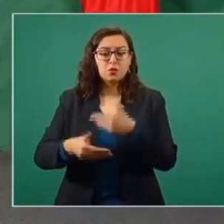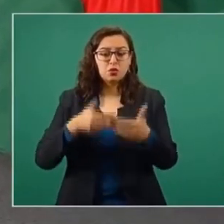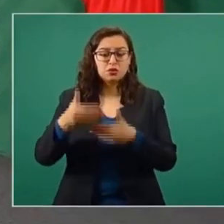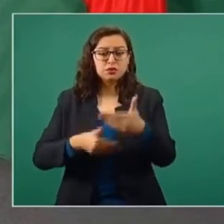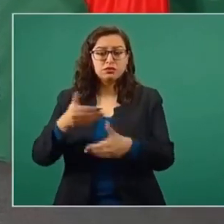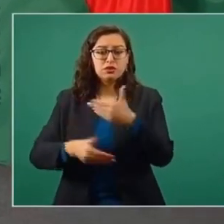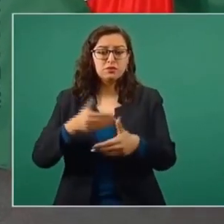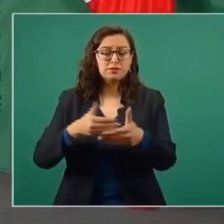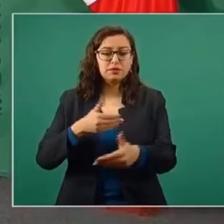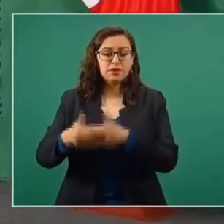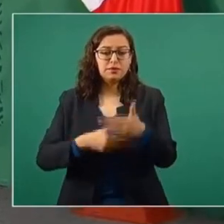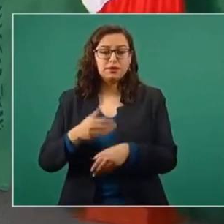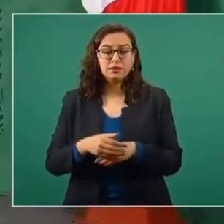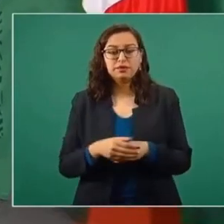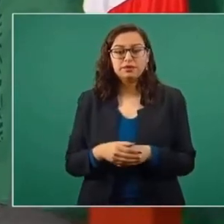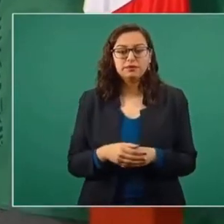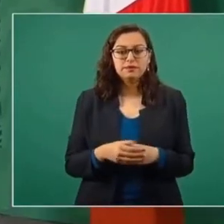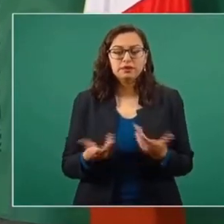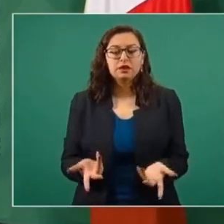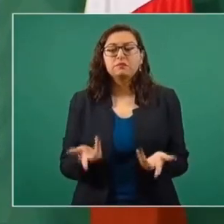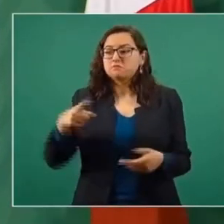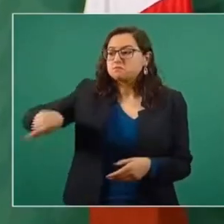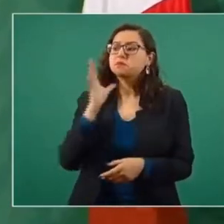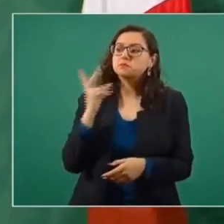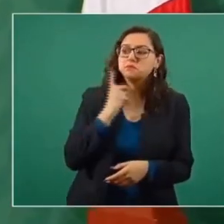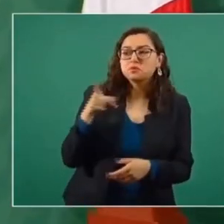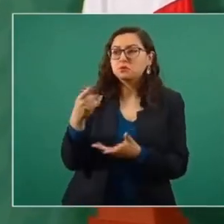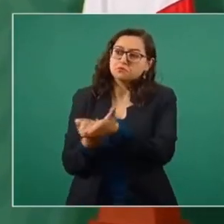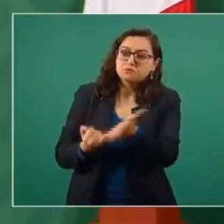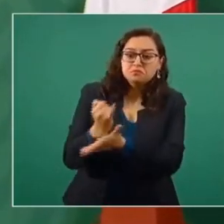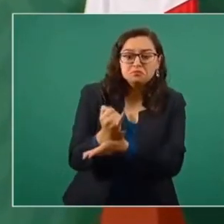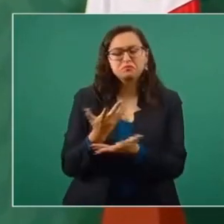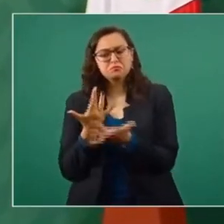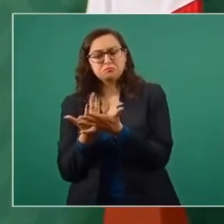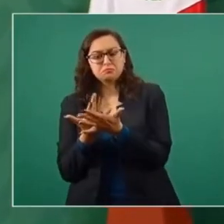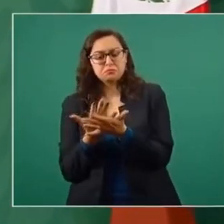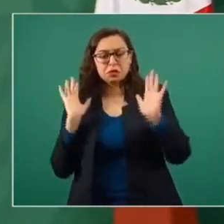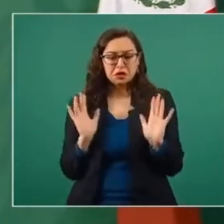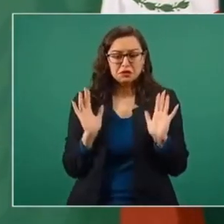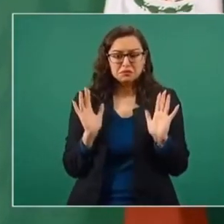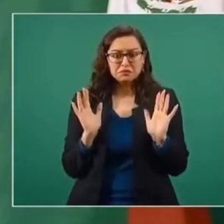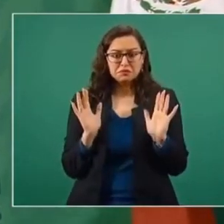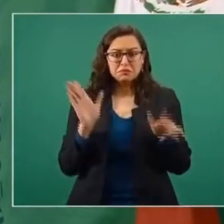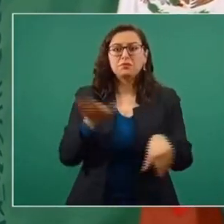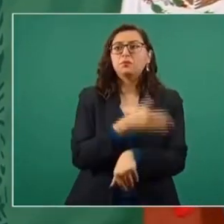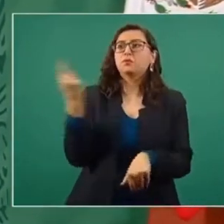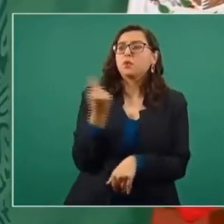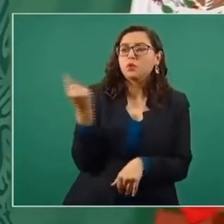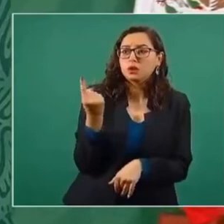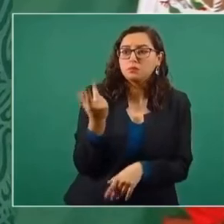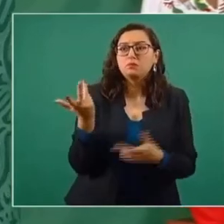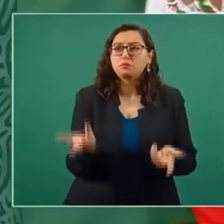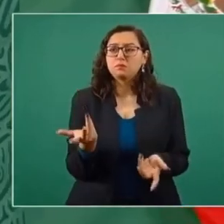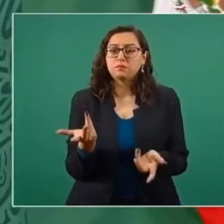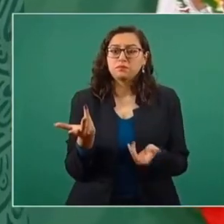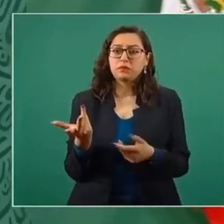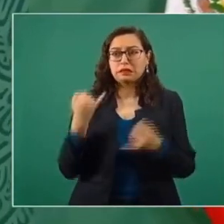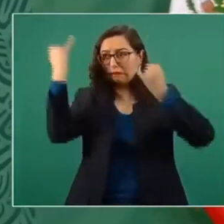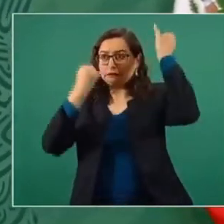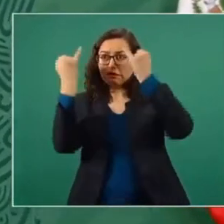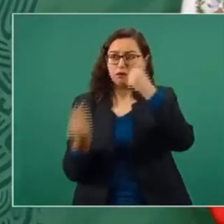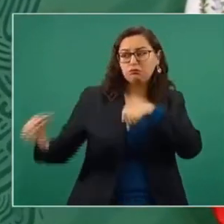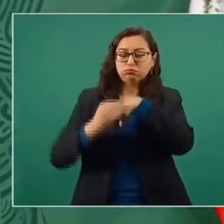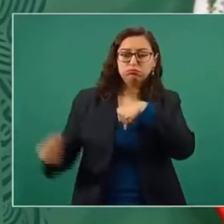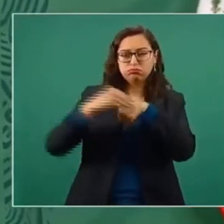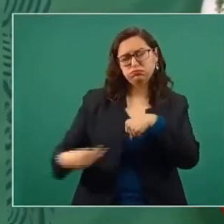Diputados resuelva y no agregarle más cosas de las que deben estar consignadas